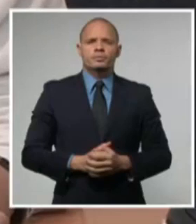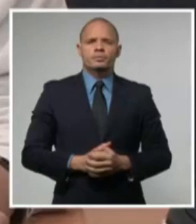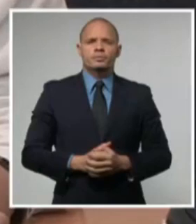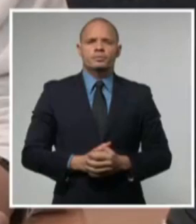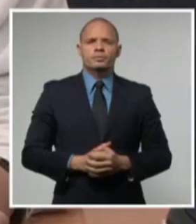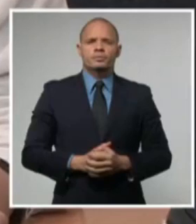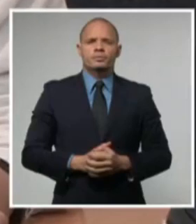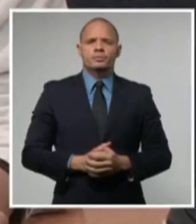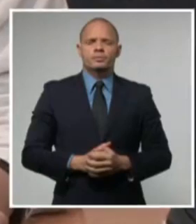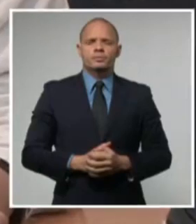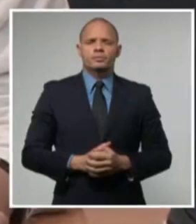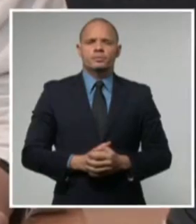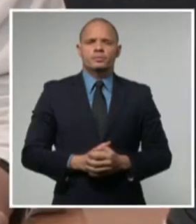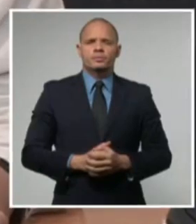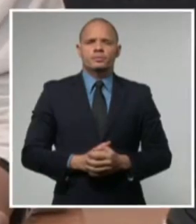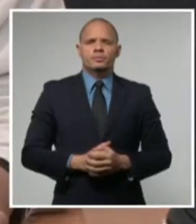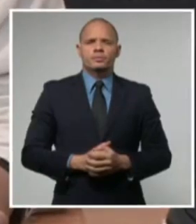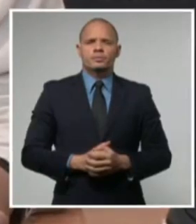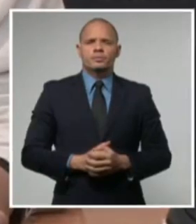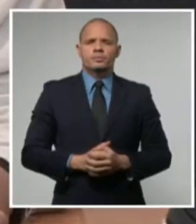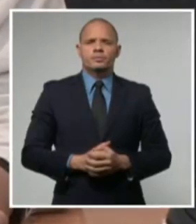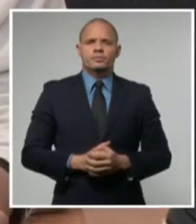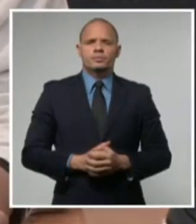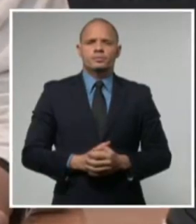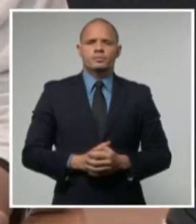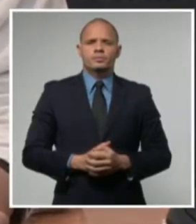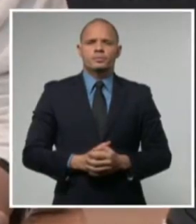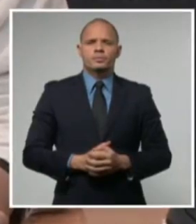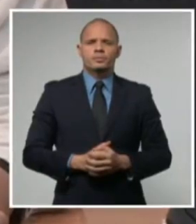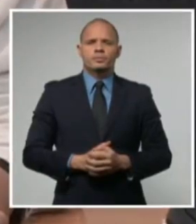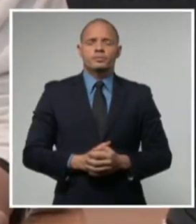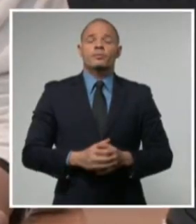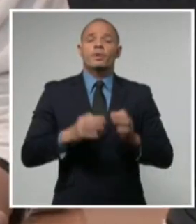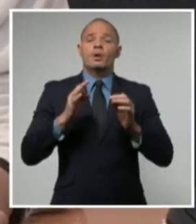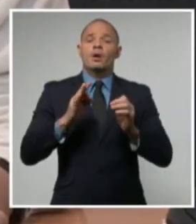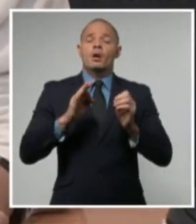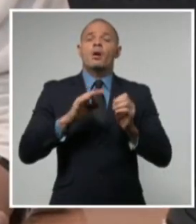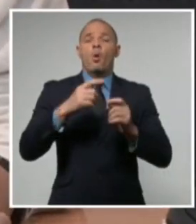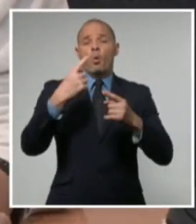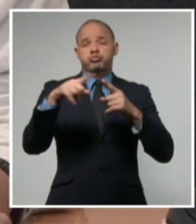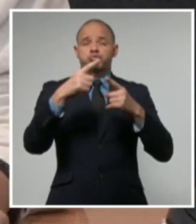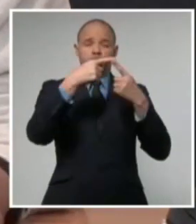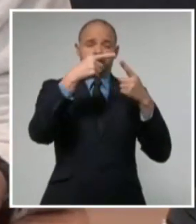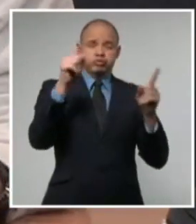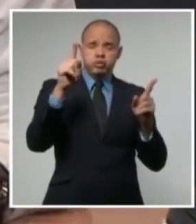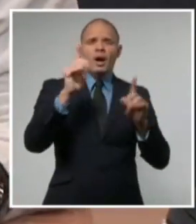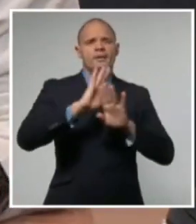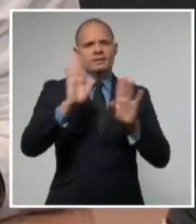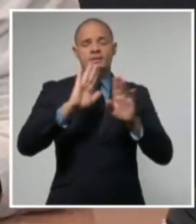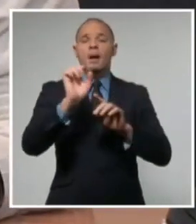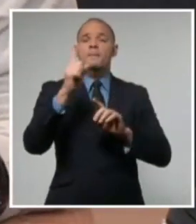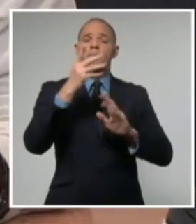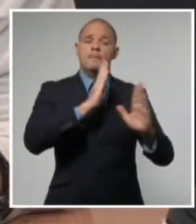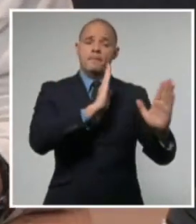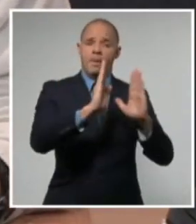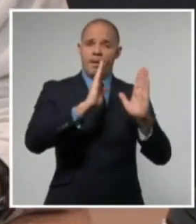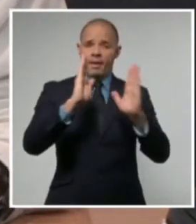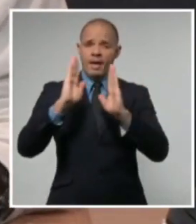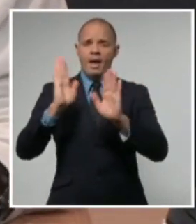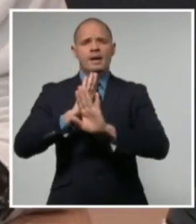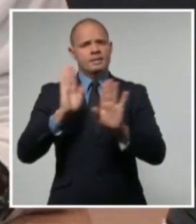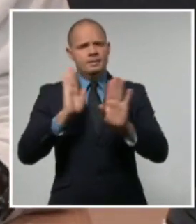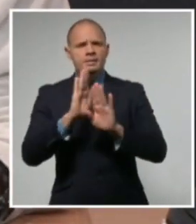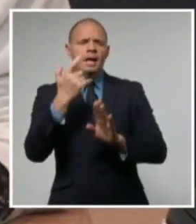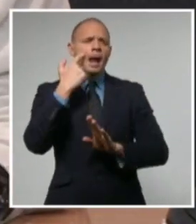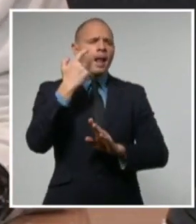primera fase de recuperación en las restantes provincias del país, lo que evaluamos de